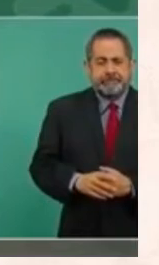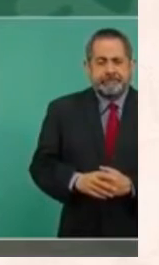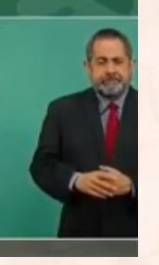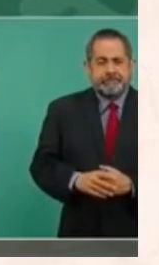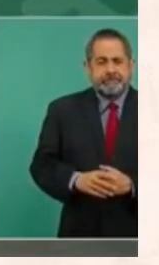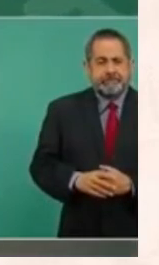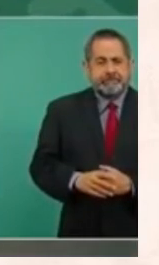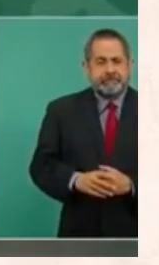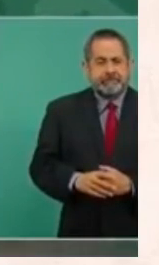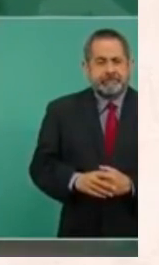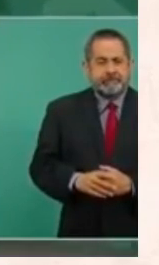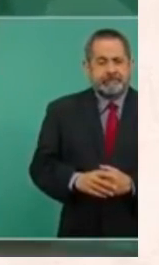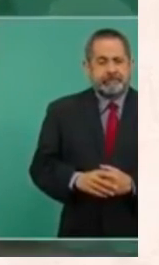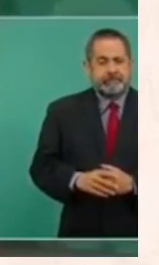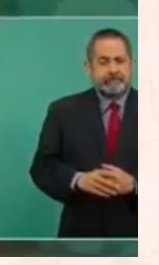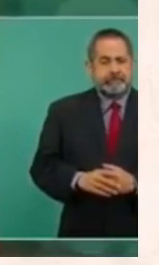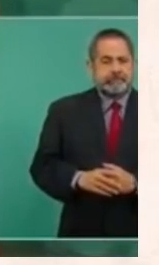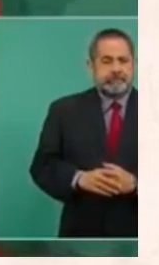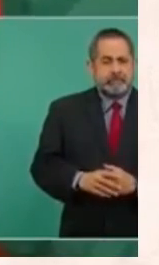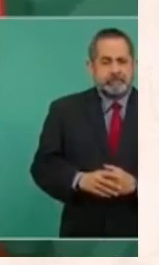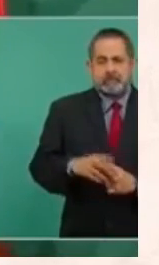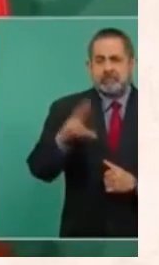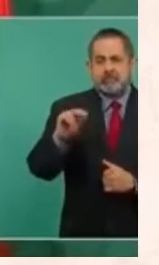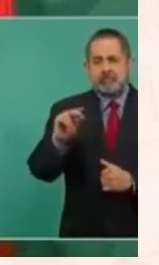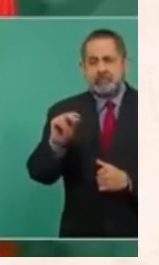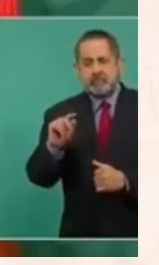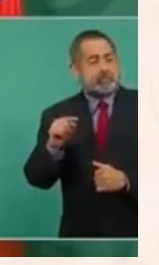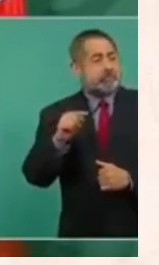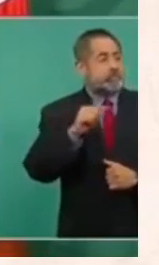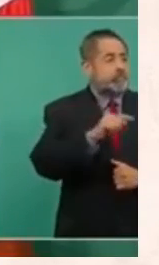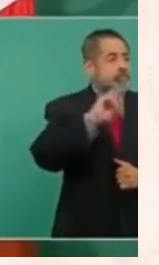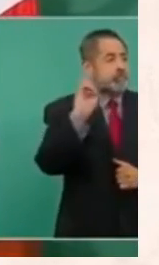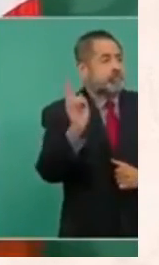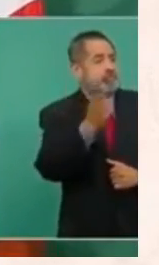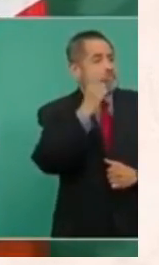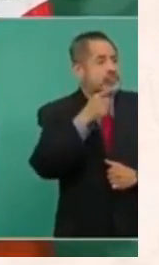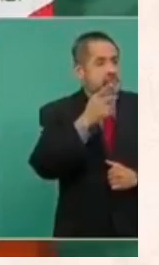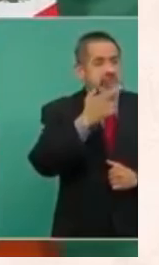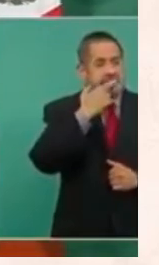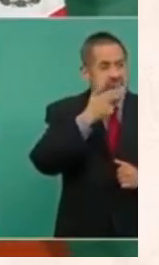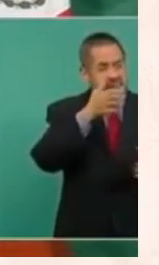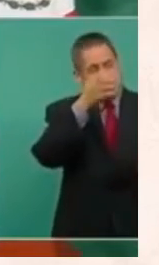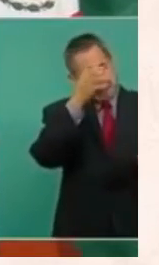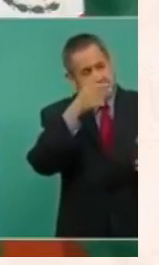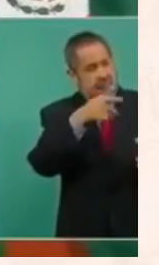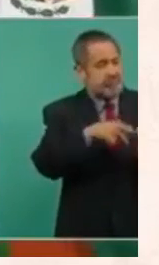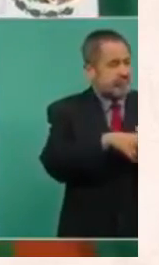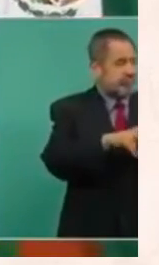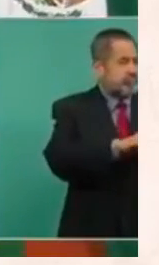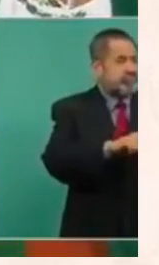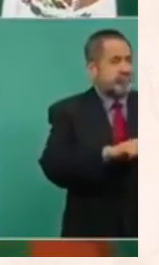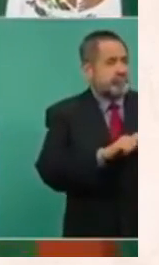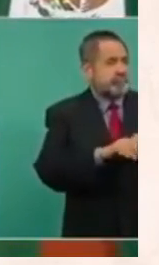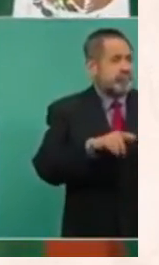no es en la academia, no es en los medios de comunicación,